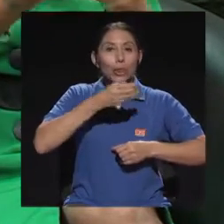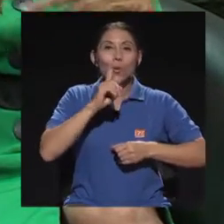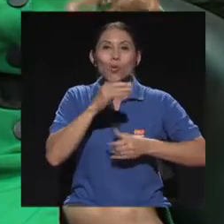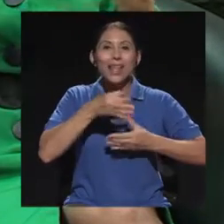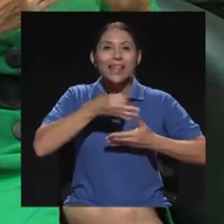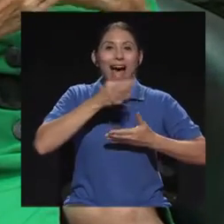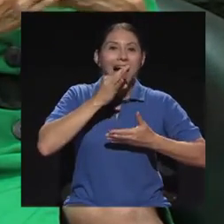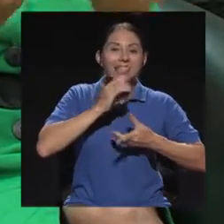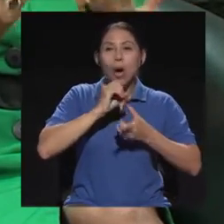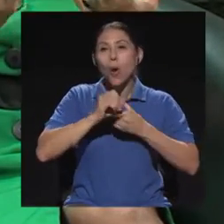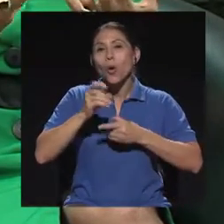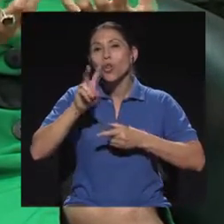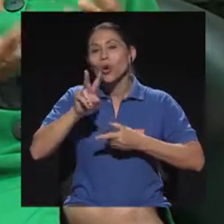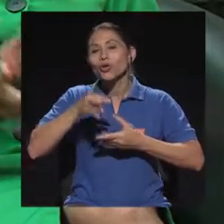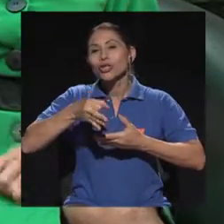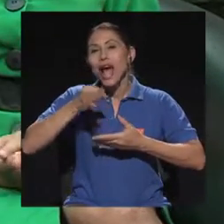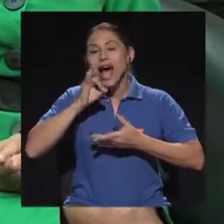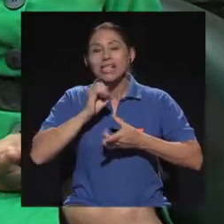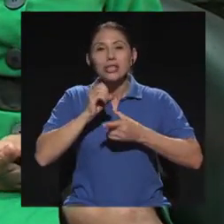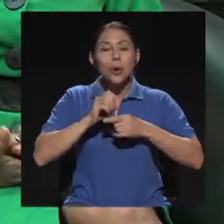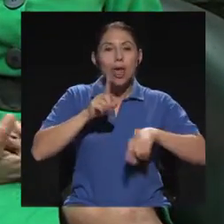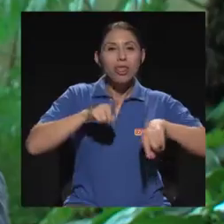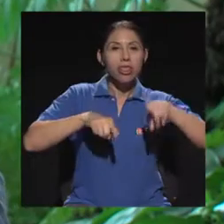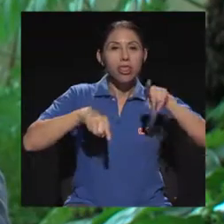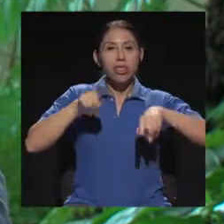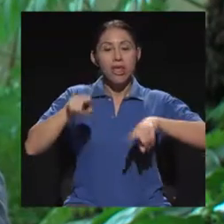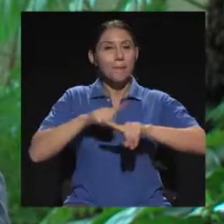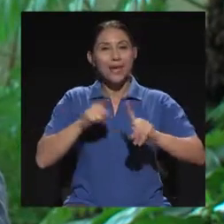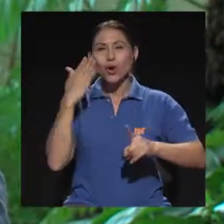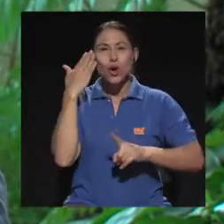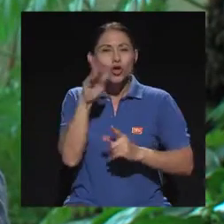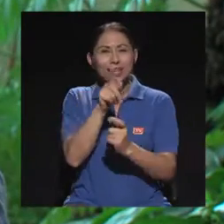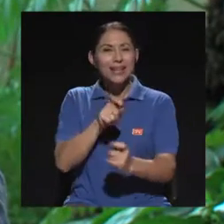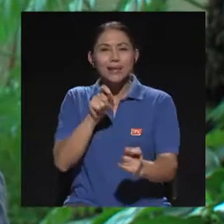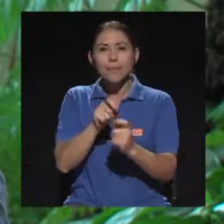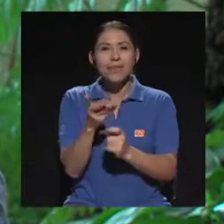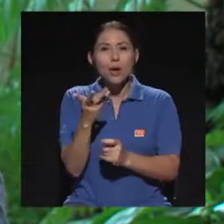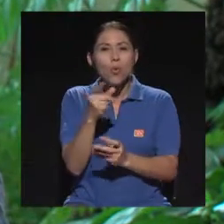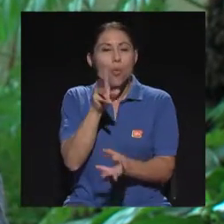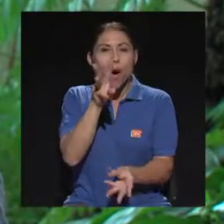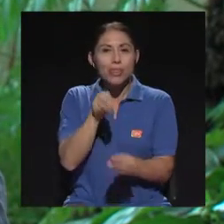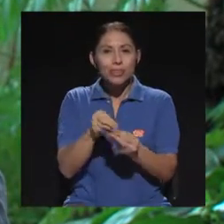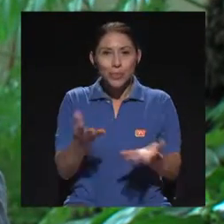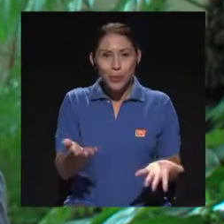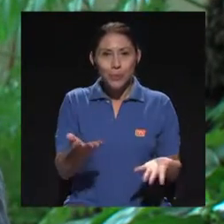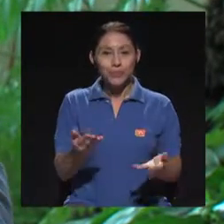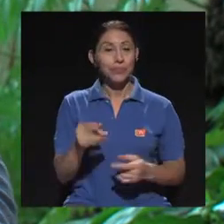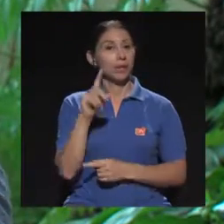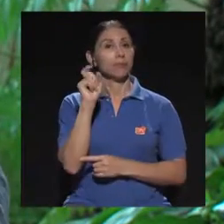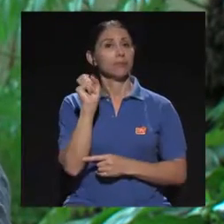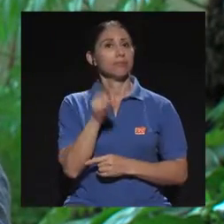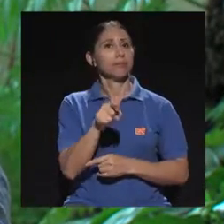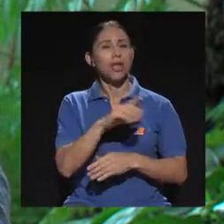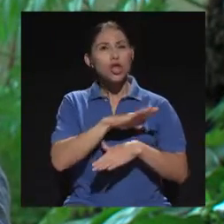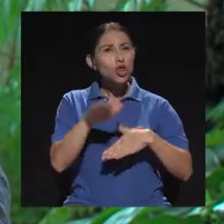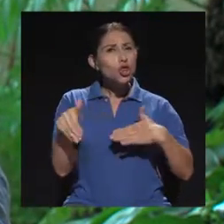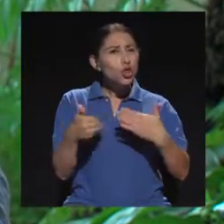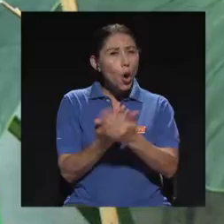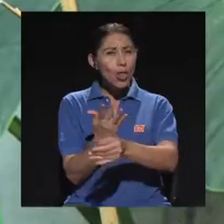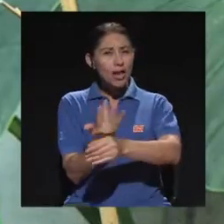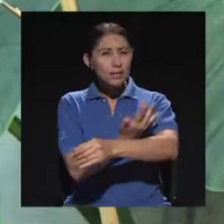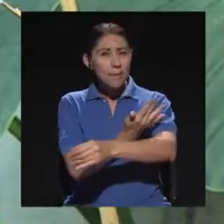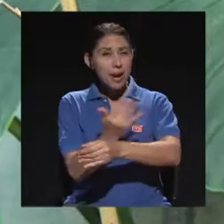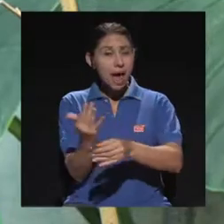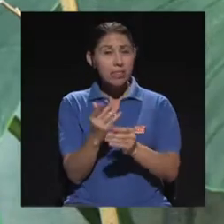que tengo más o menos, pero no sé cuánto. Míndeme, ¿y todas las plantas son medicinales? No, no, jamás,